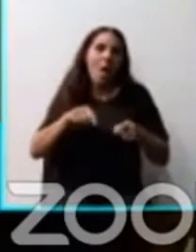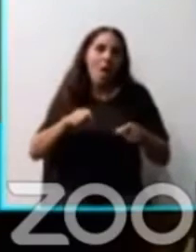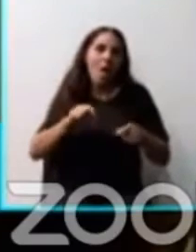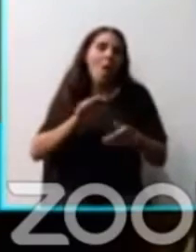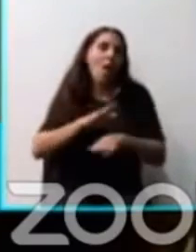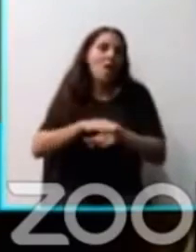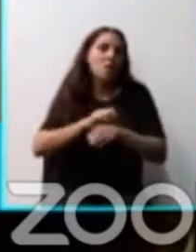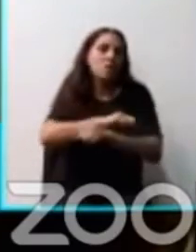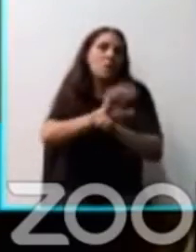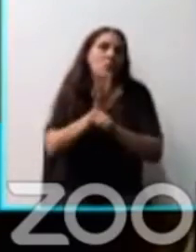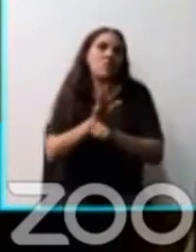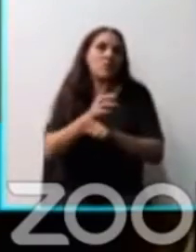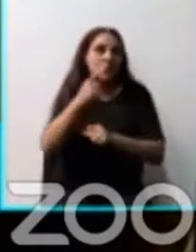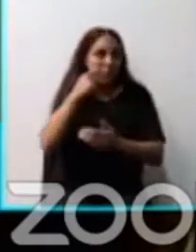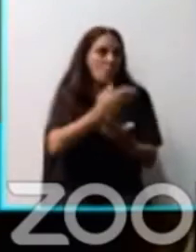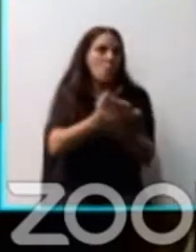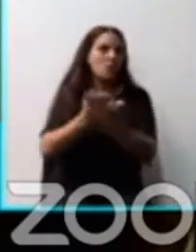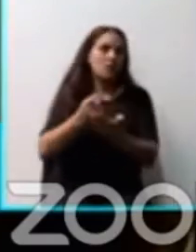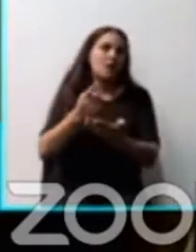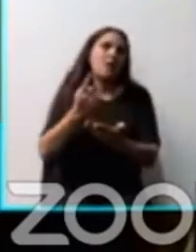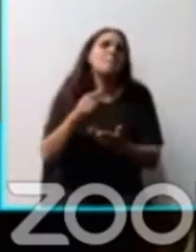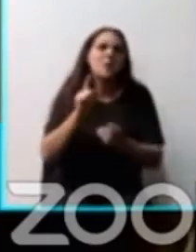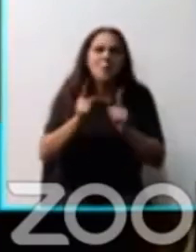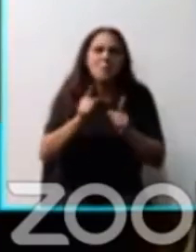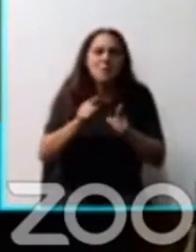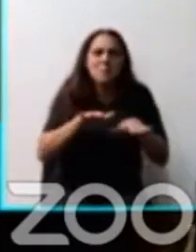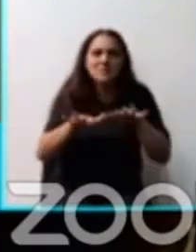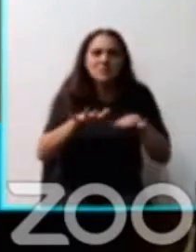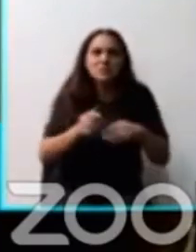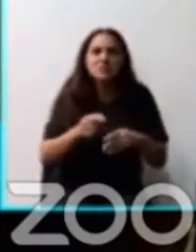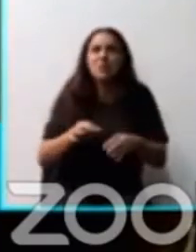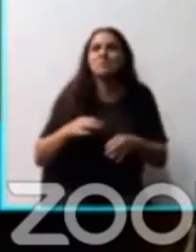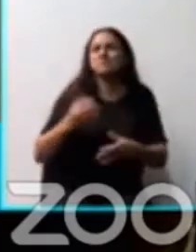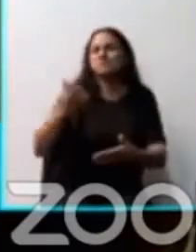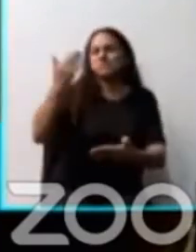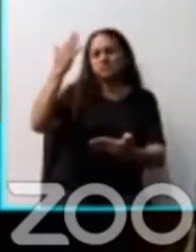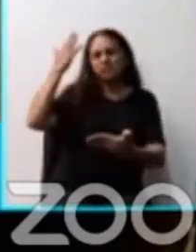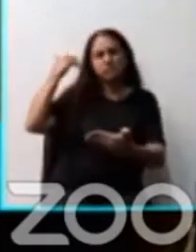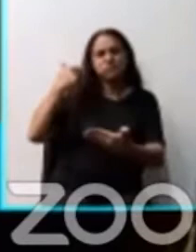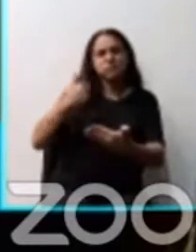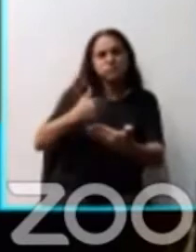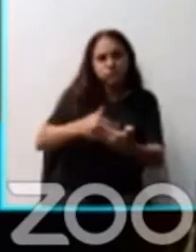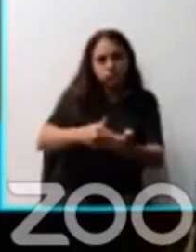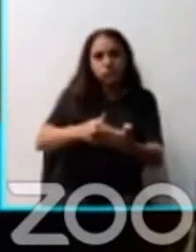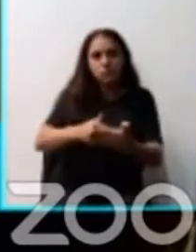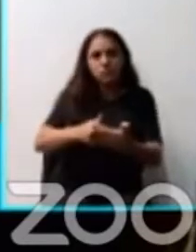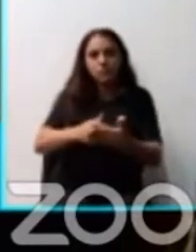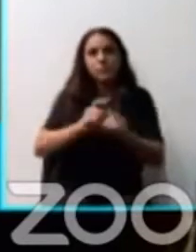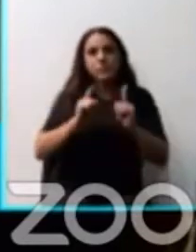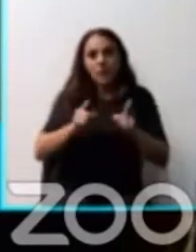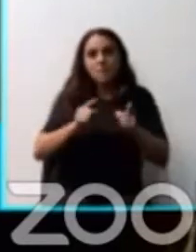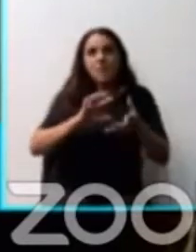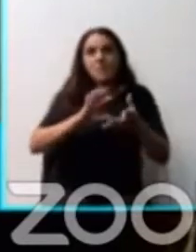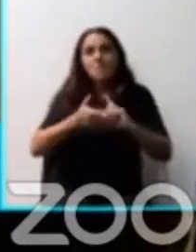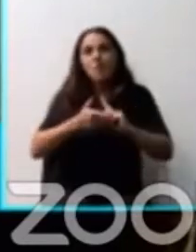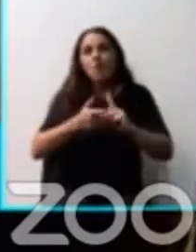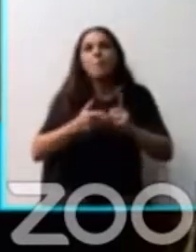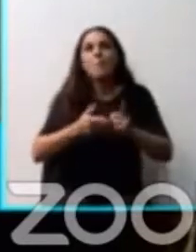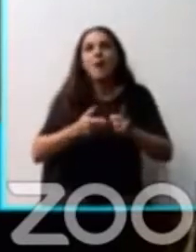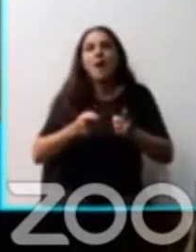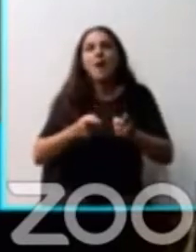luz, pero que lleva décadas. Lleva décadas porque también es parte de la herencia de la dictadura.